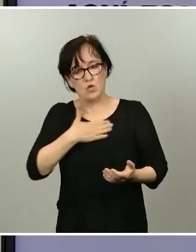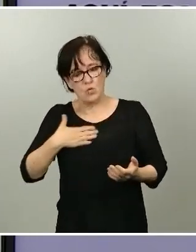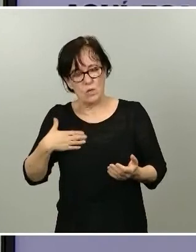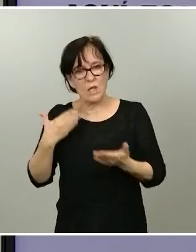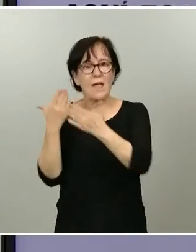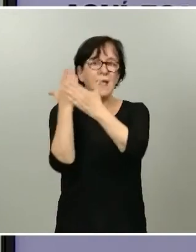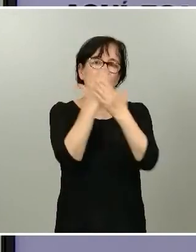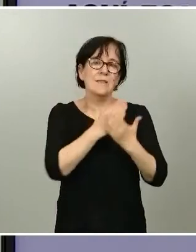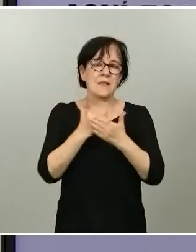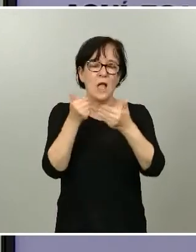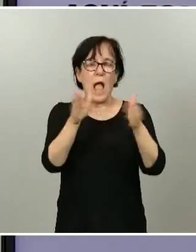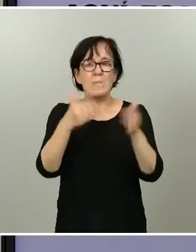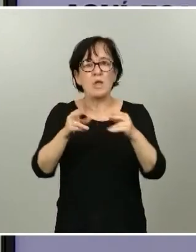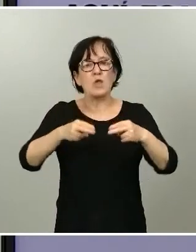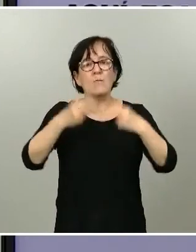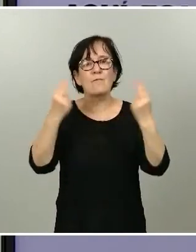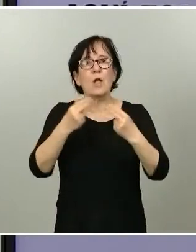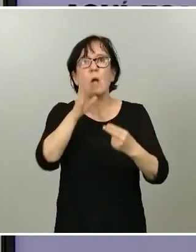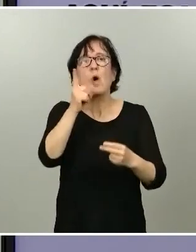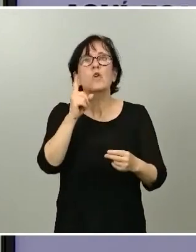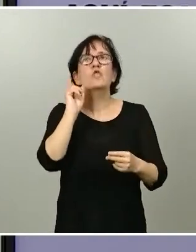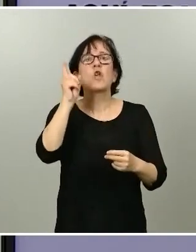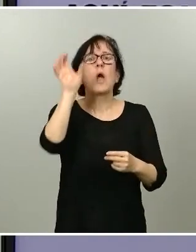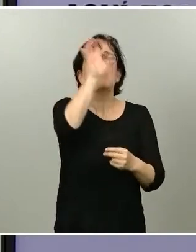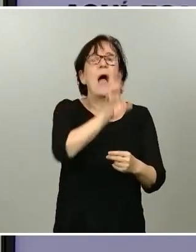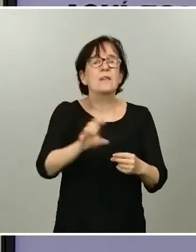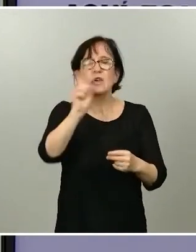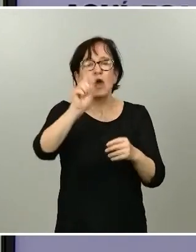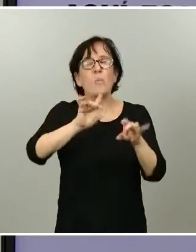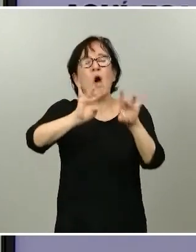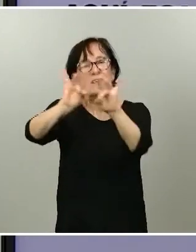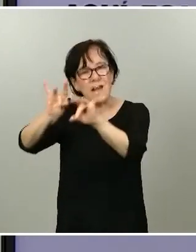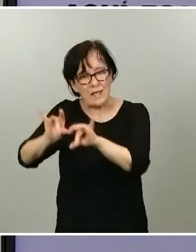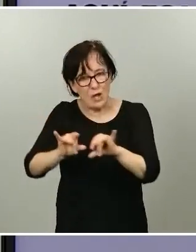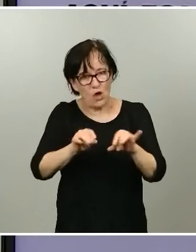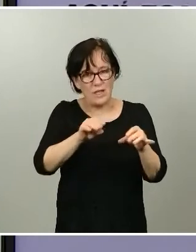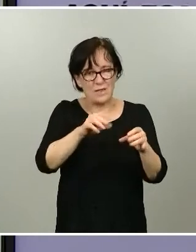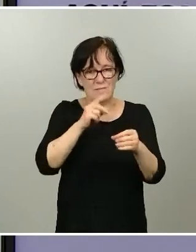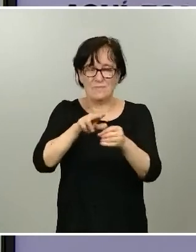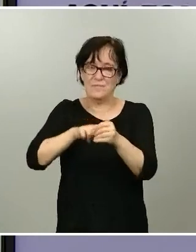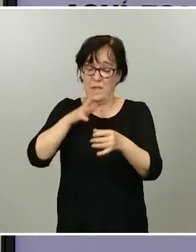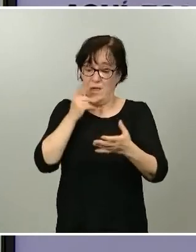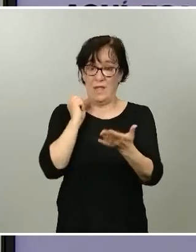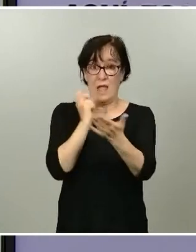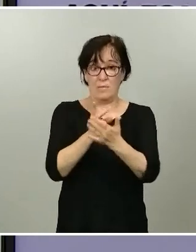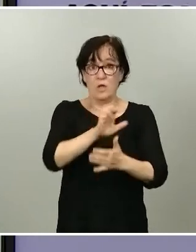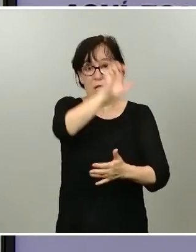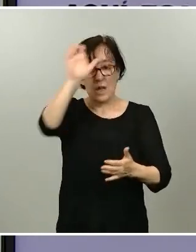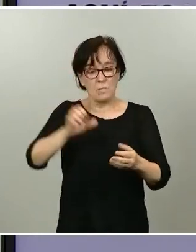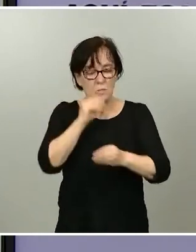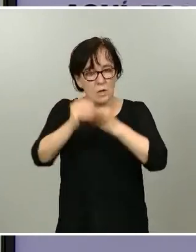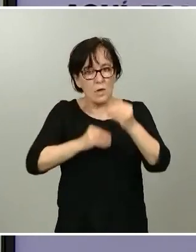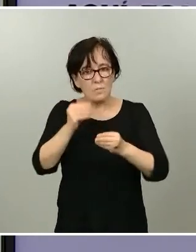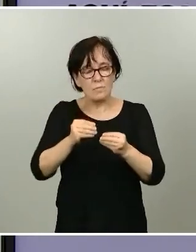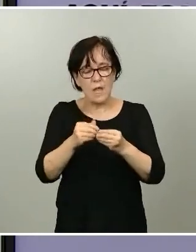realizar una apertura gradual, coordinada y no discriminatoria entre territorios, con una situación epidemiológica similar